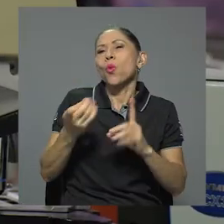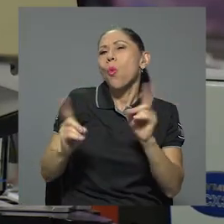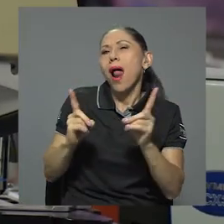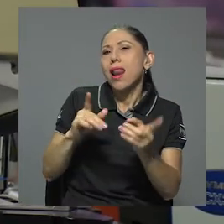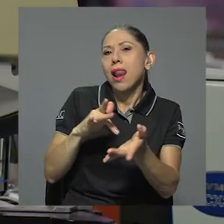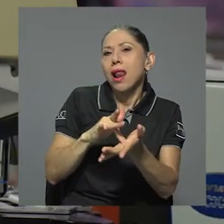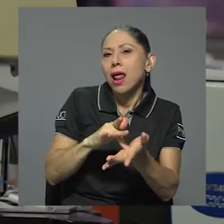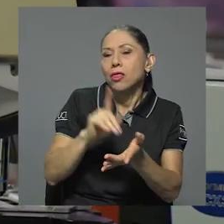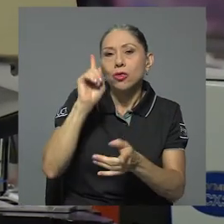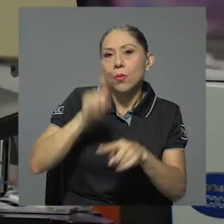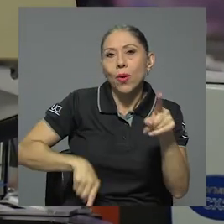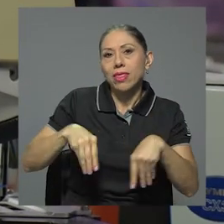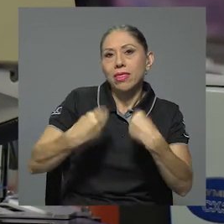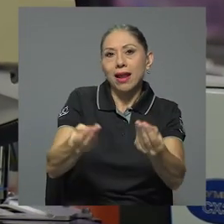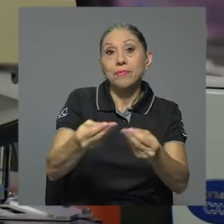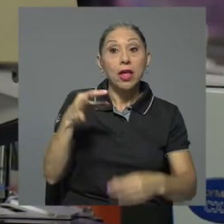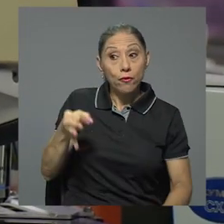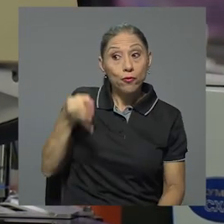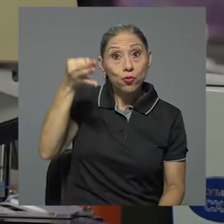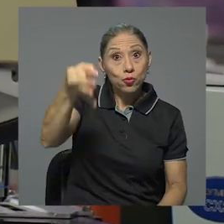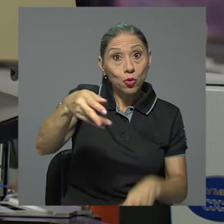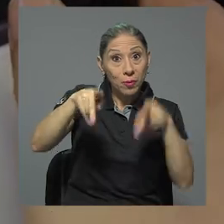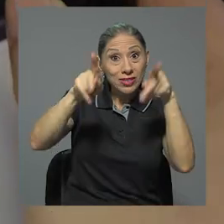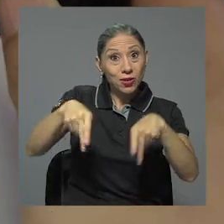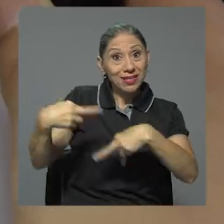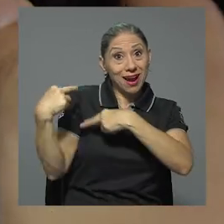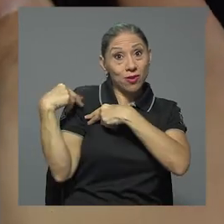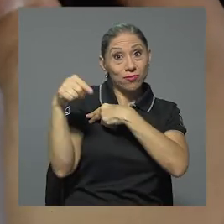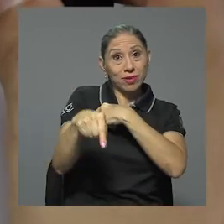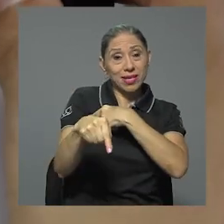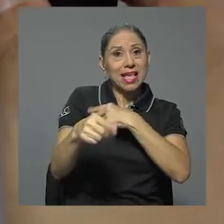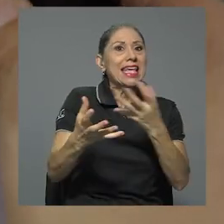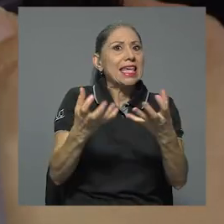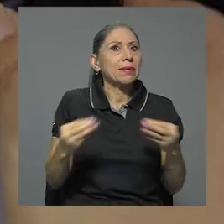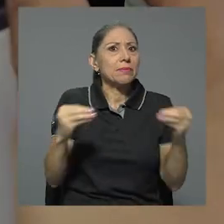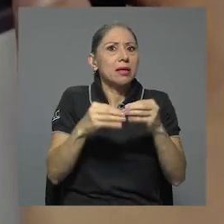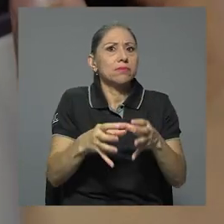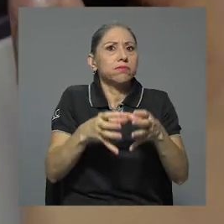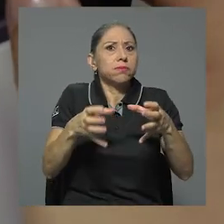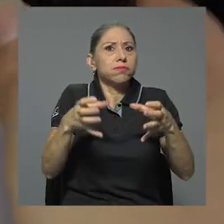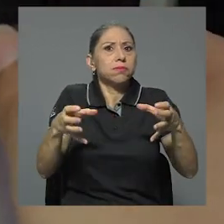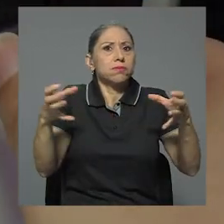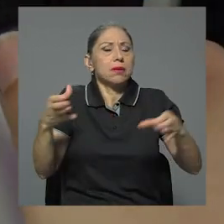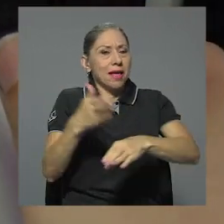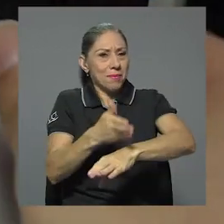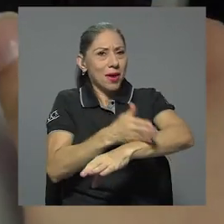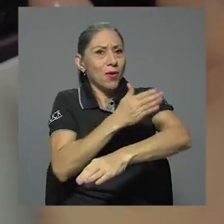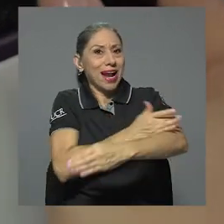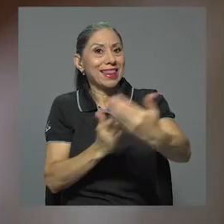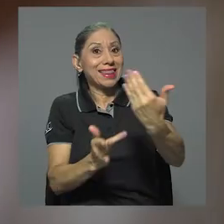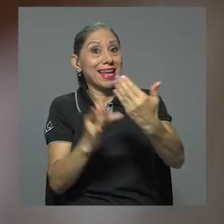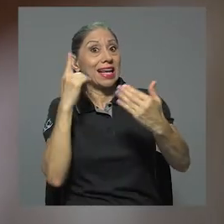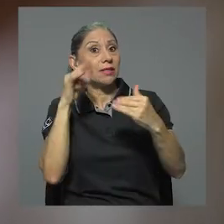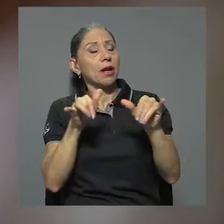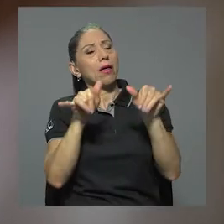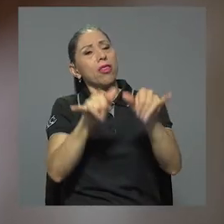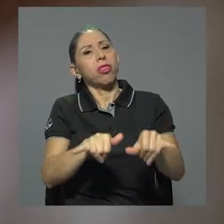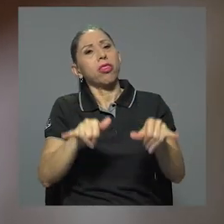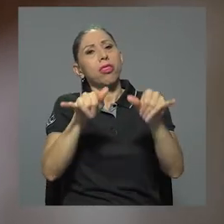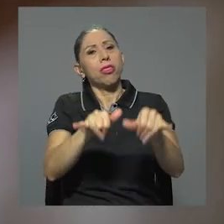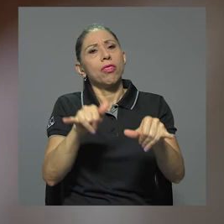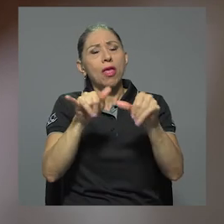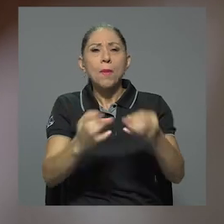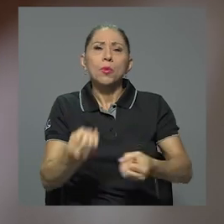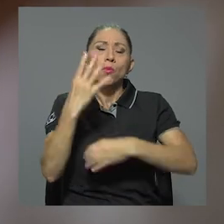Para el futuro, los profesionales a cargo de esta colección valoran aumentar su tamaño y mejorar las técnicas de conservación con el objetivo de